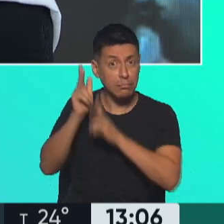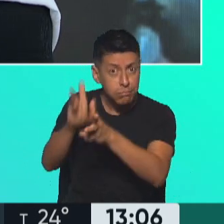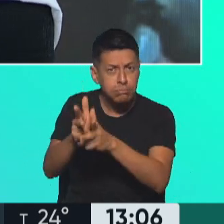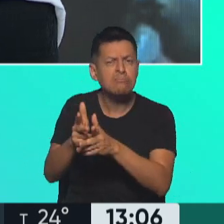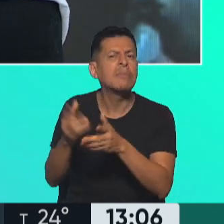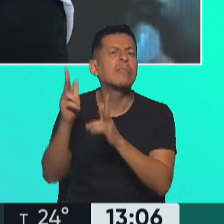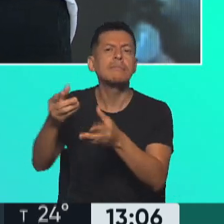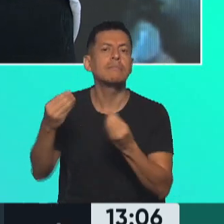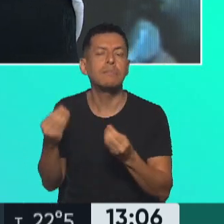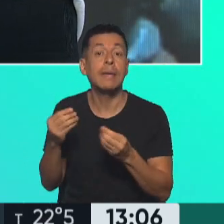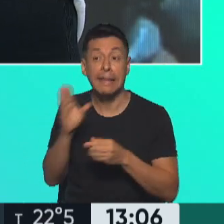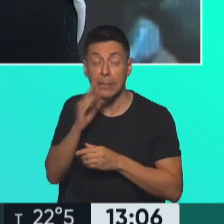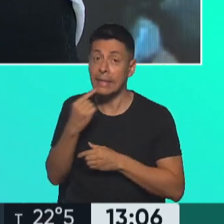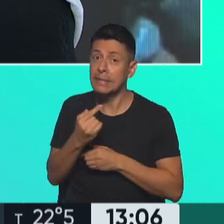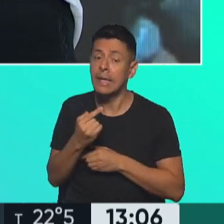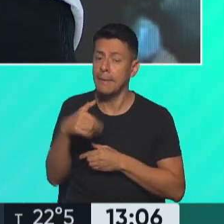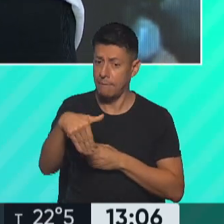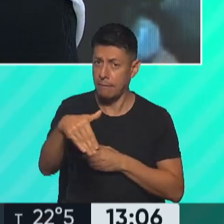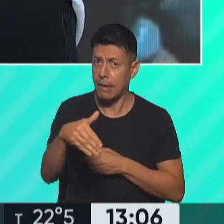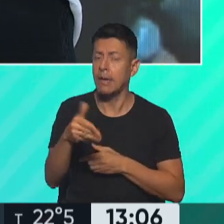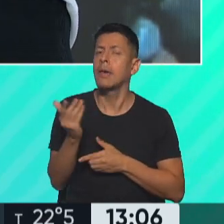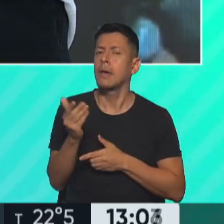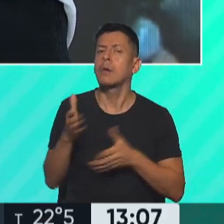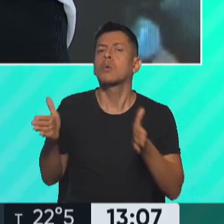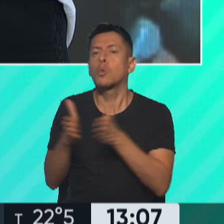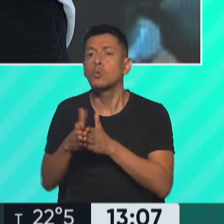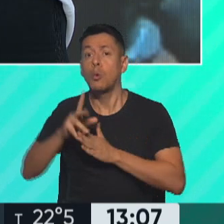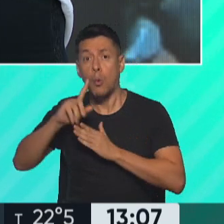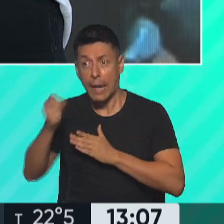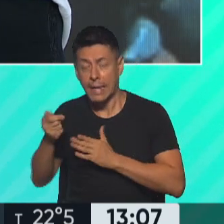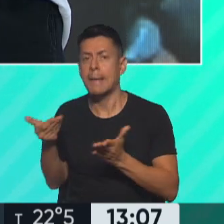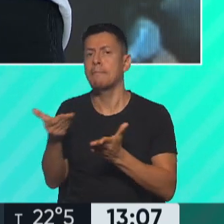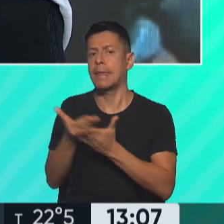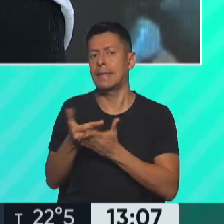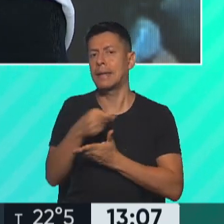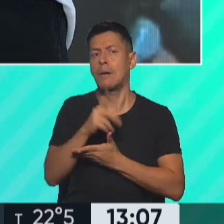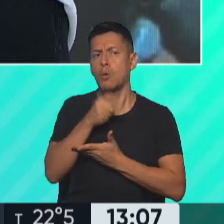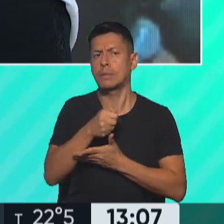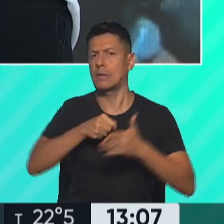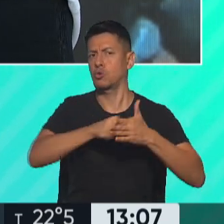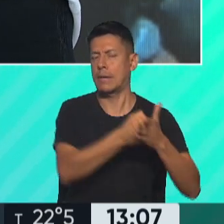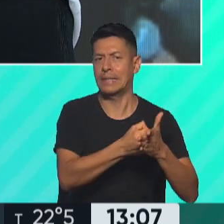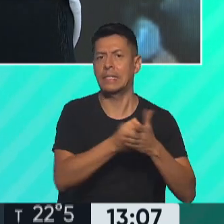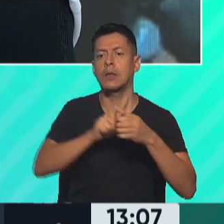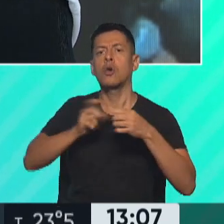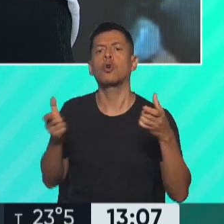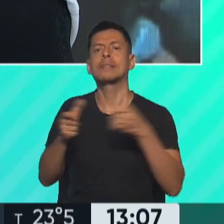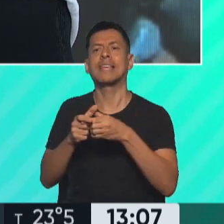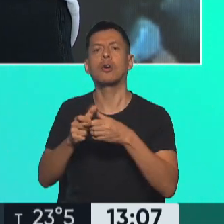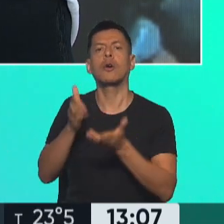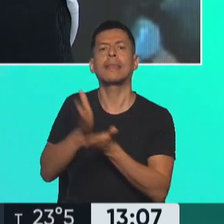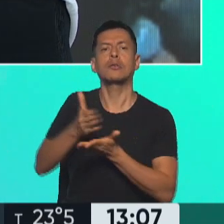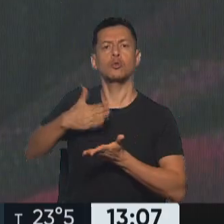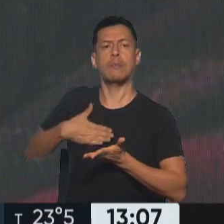precisamente Estados Unidos es que va a pedir en conjunto con Ucrania la suspensión de Rusia del Consejo de Derechos